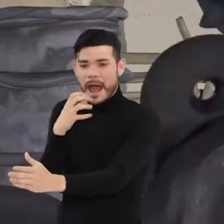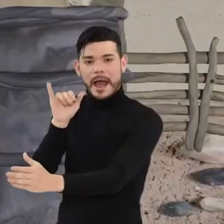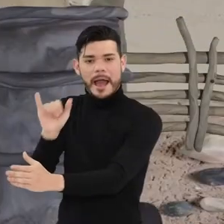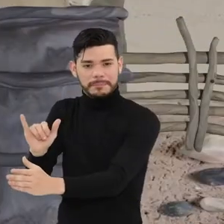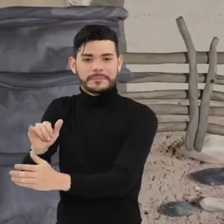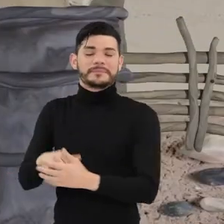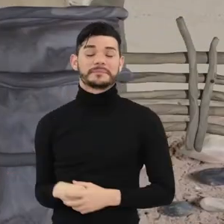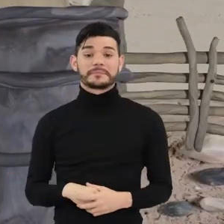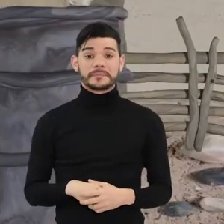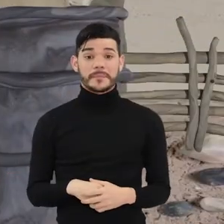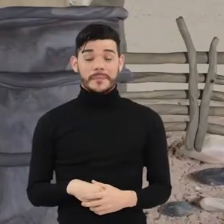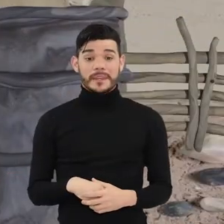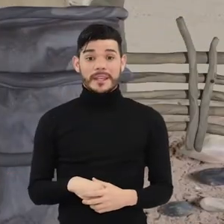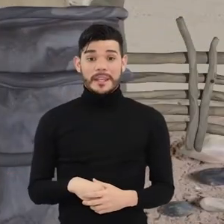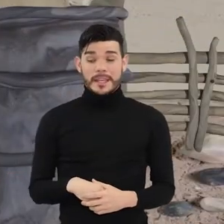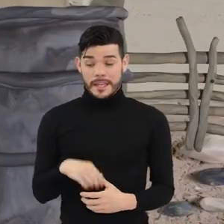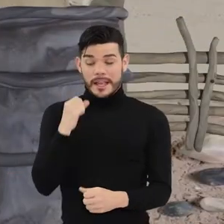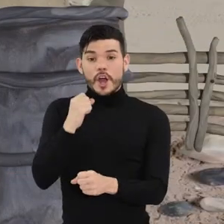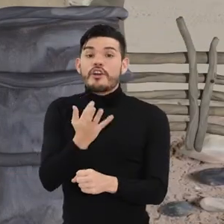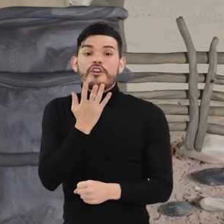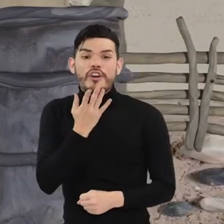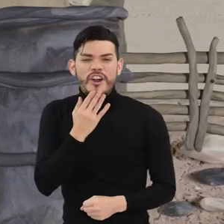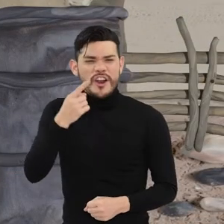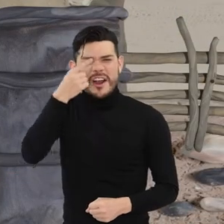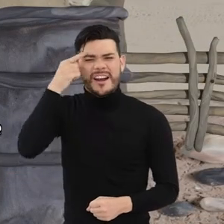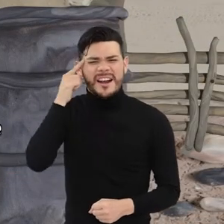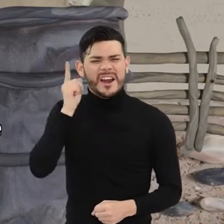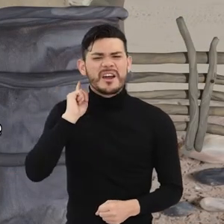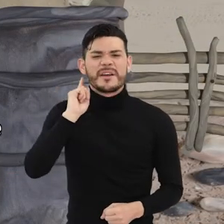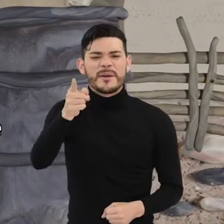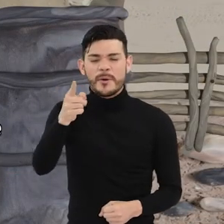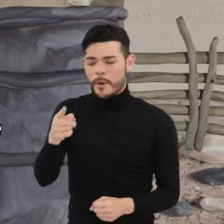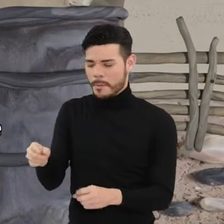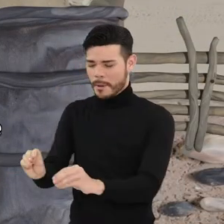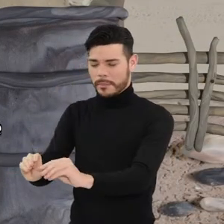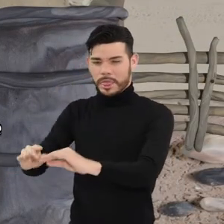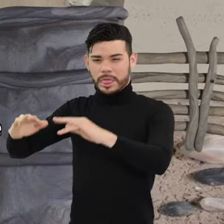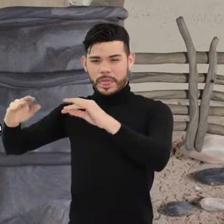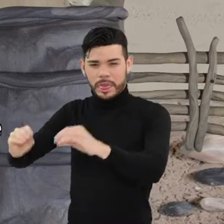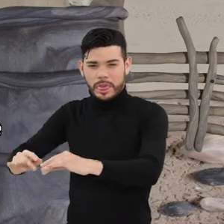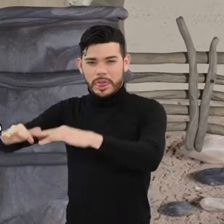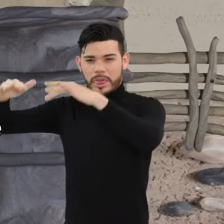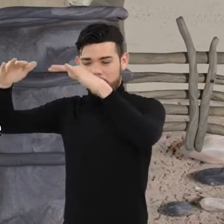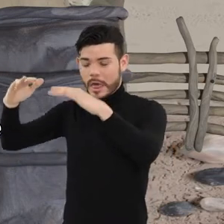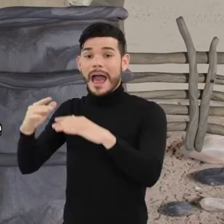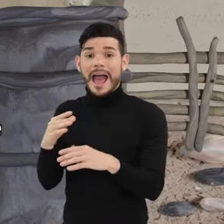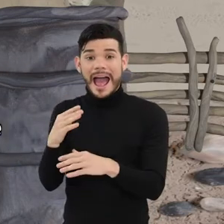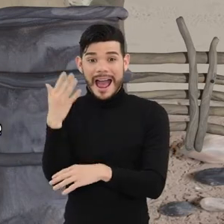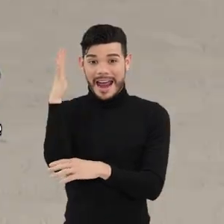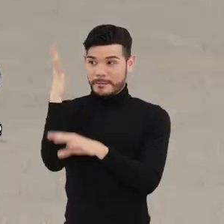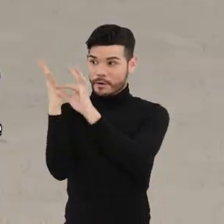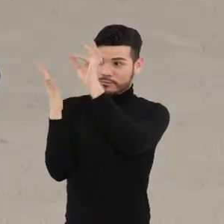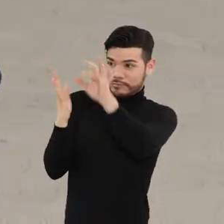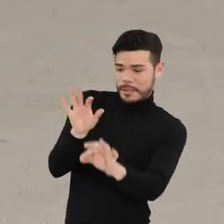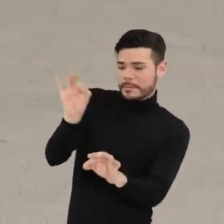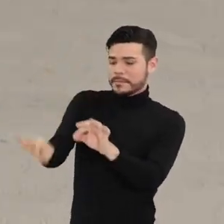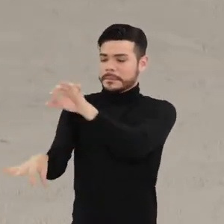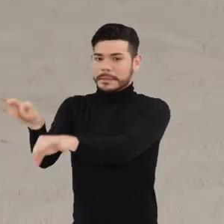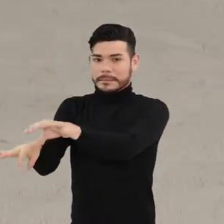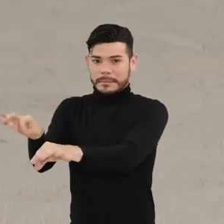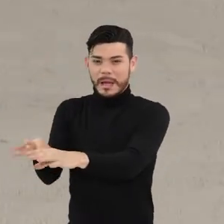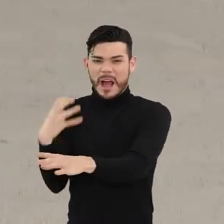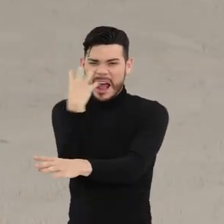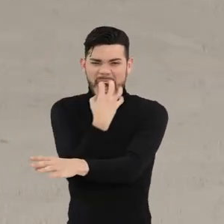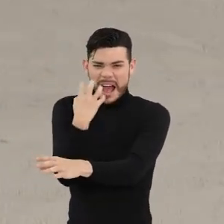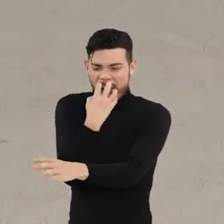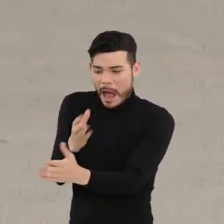El característico color negro de esta cerámica se consigue por el humo que se desprende al añadir boñiga o ramas dentro de las